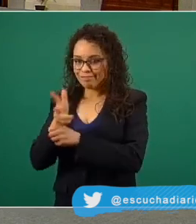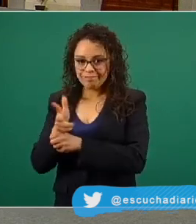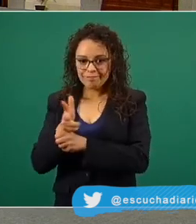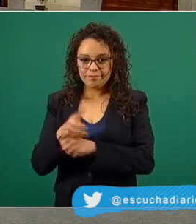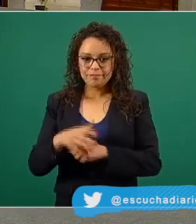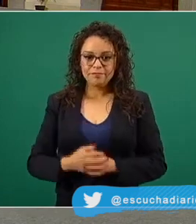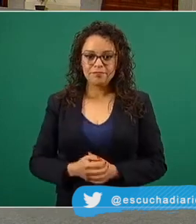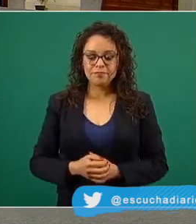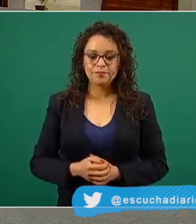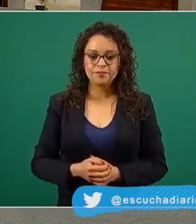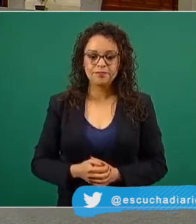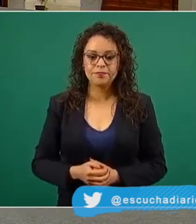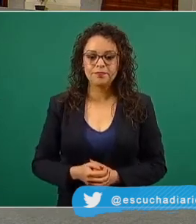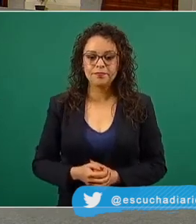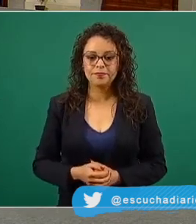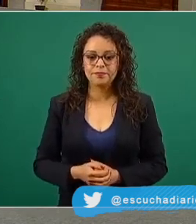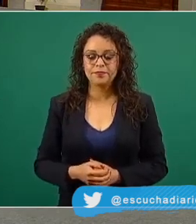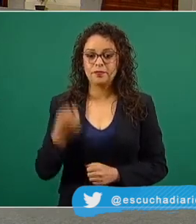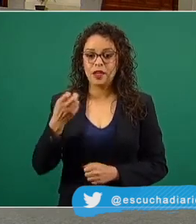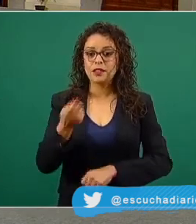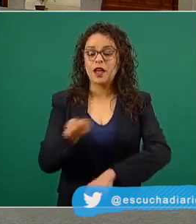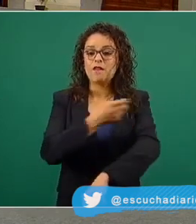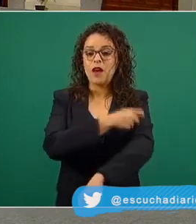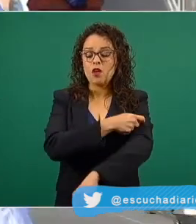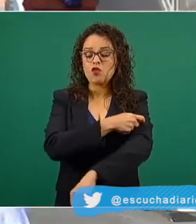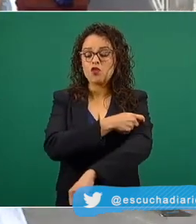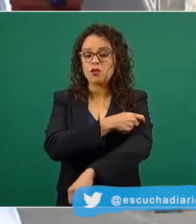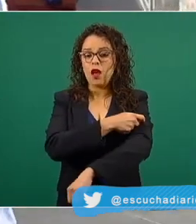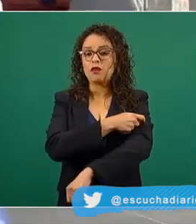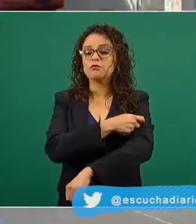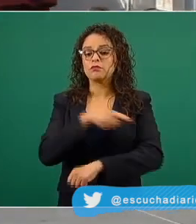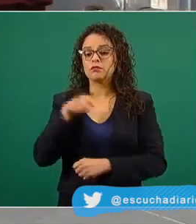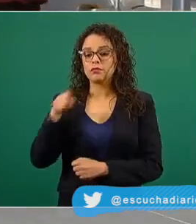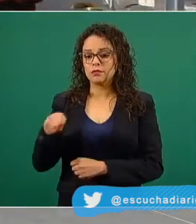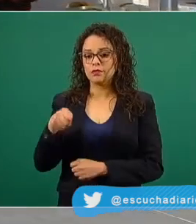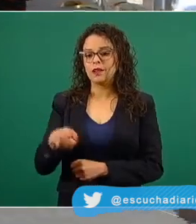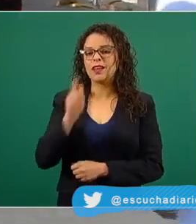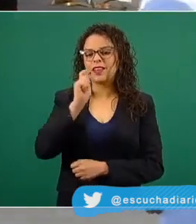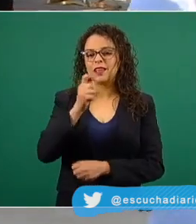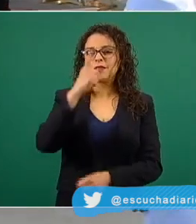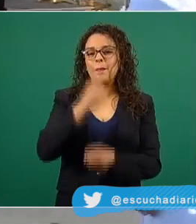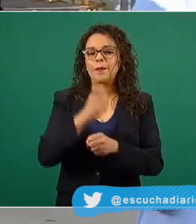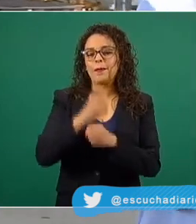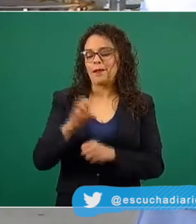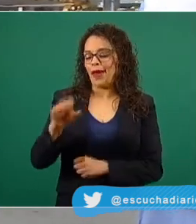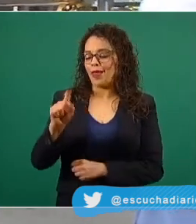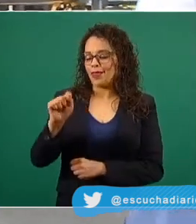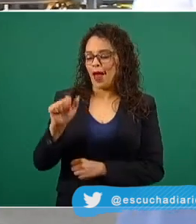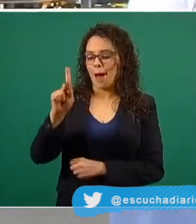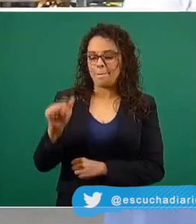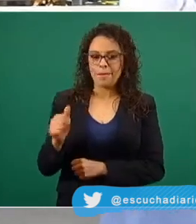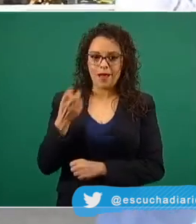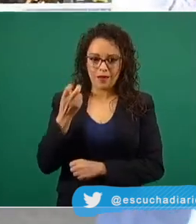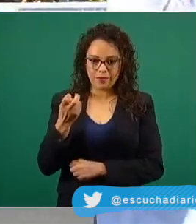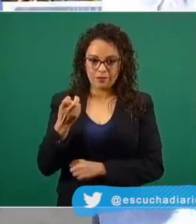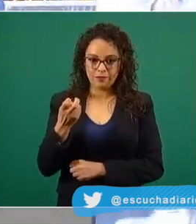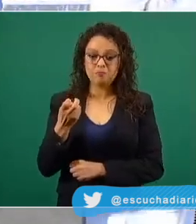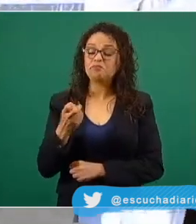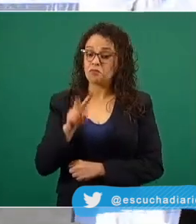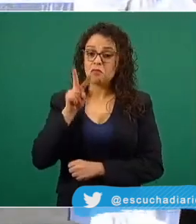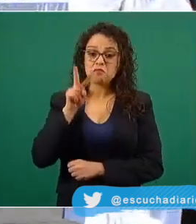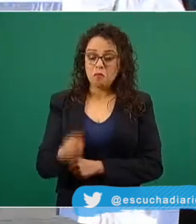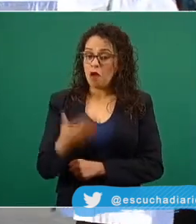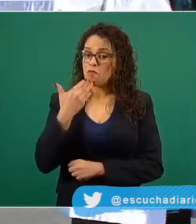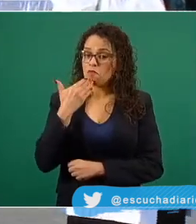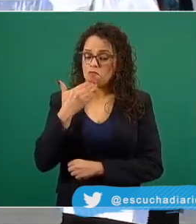Son estas vacunas que van dirigidas en esta primera etapa del plan. La verdad que todo ha marchado